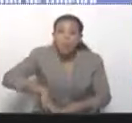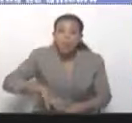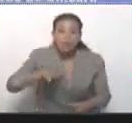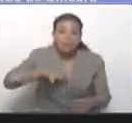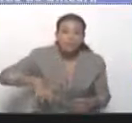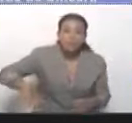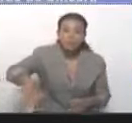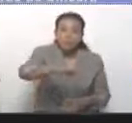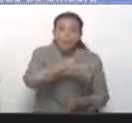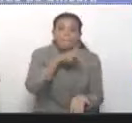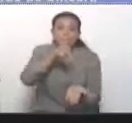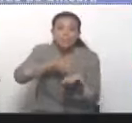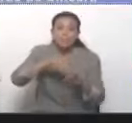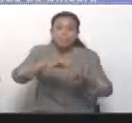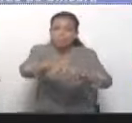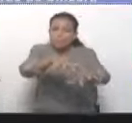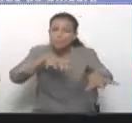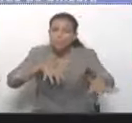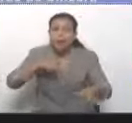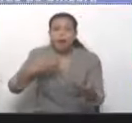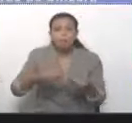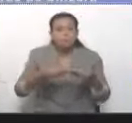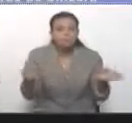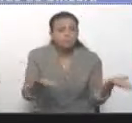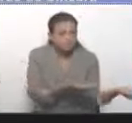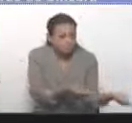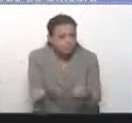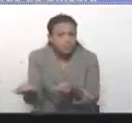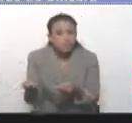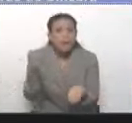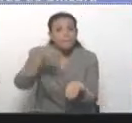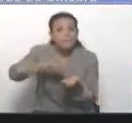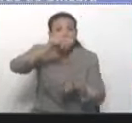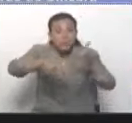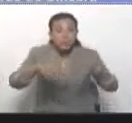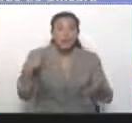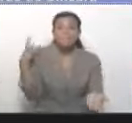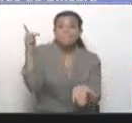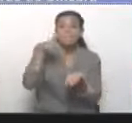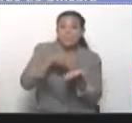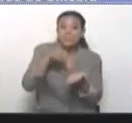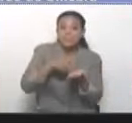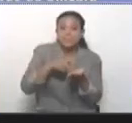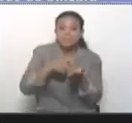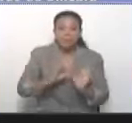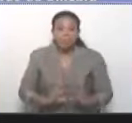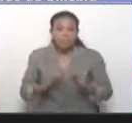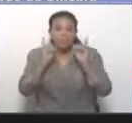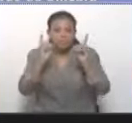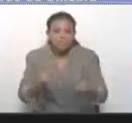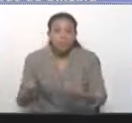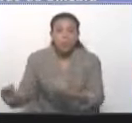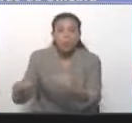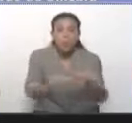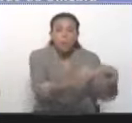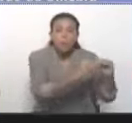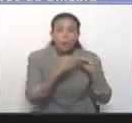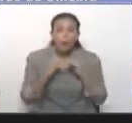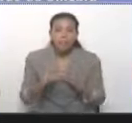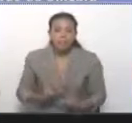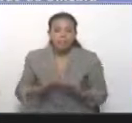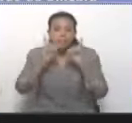territoriales, a nuestro pueblo, para que nosotros tomemos una decisión colectiva,